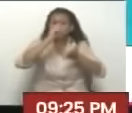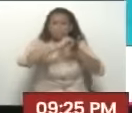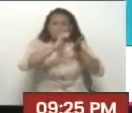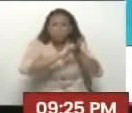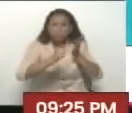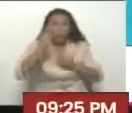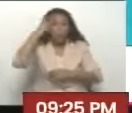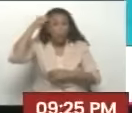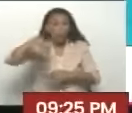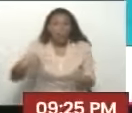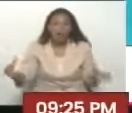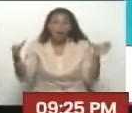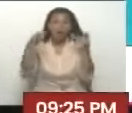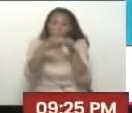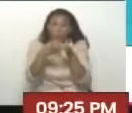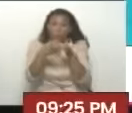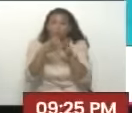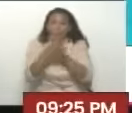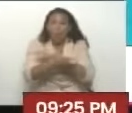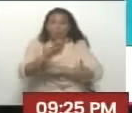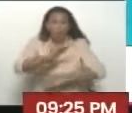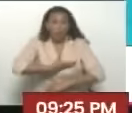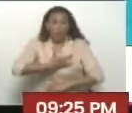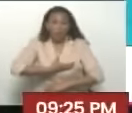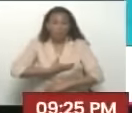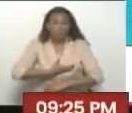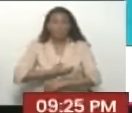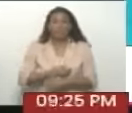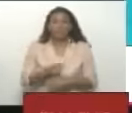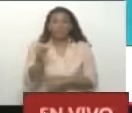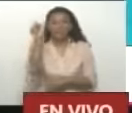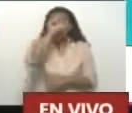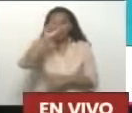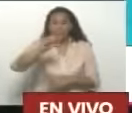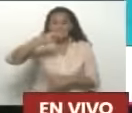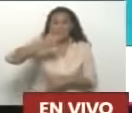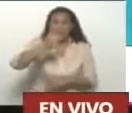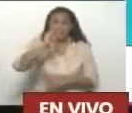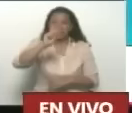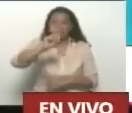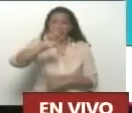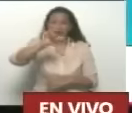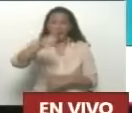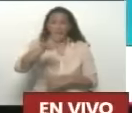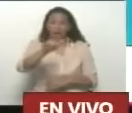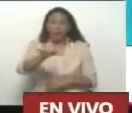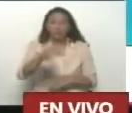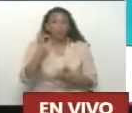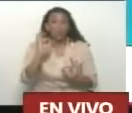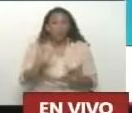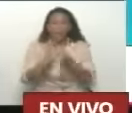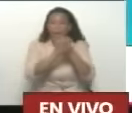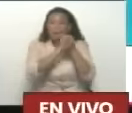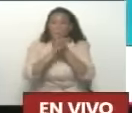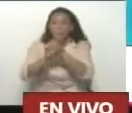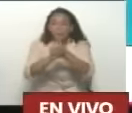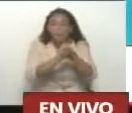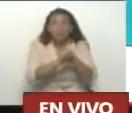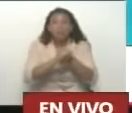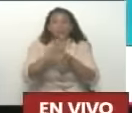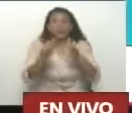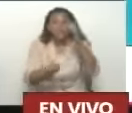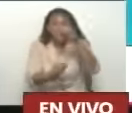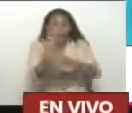hoy tenemos una reunión con el alcalde de Changái, presidente. Para todo ese hermanamiento que usted